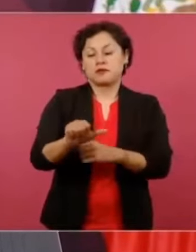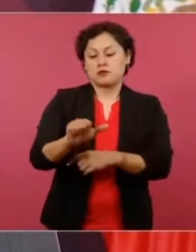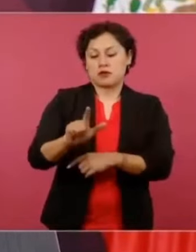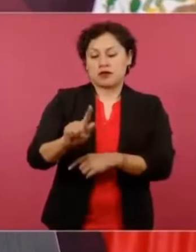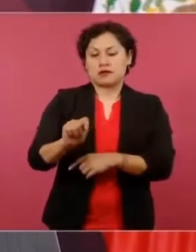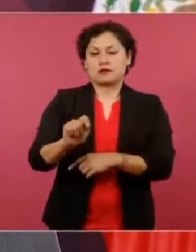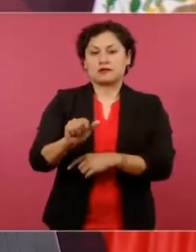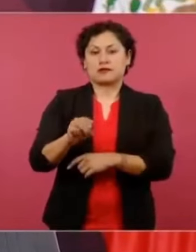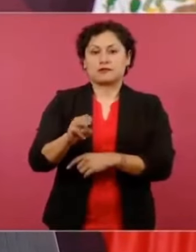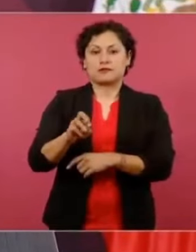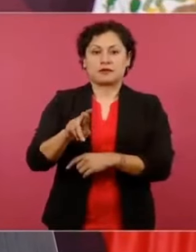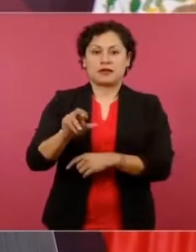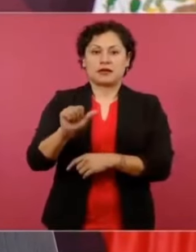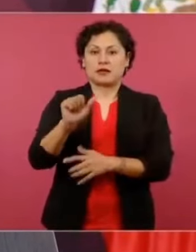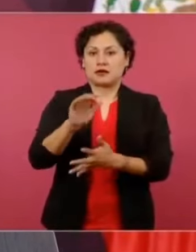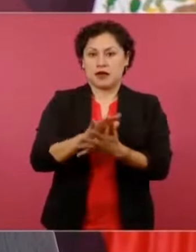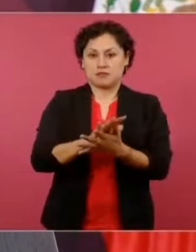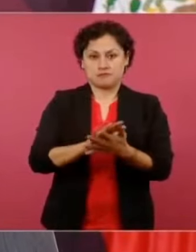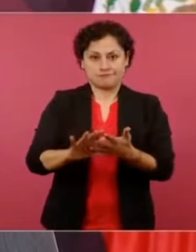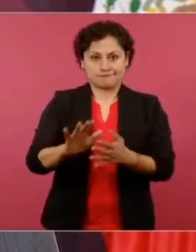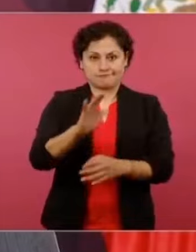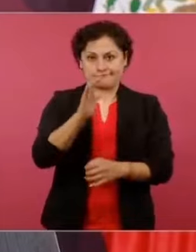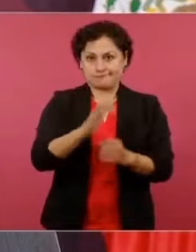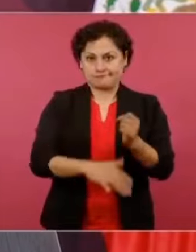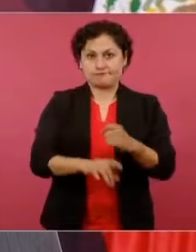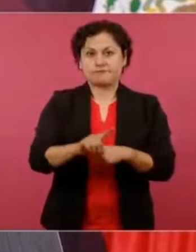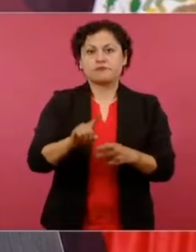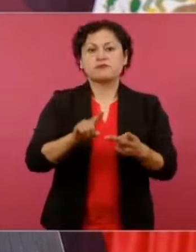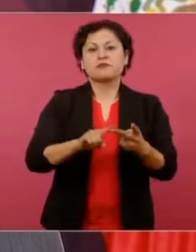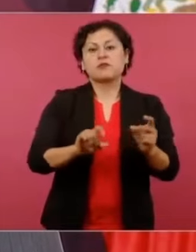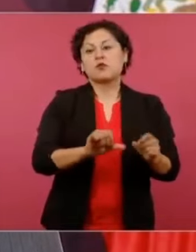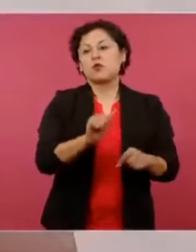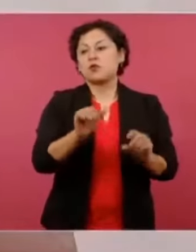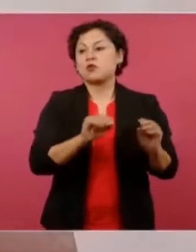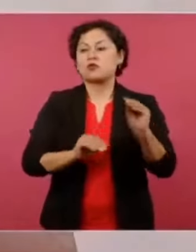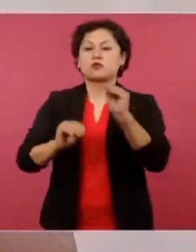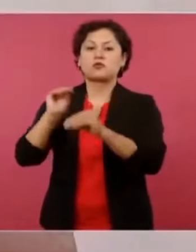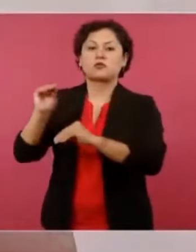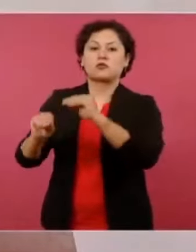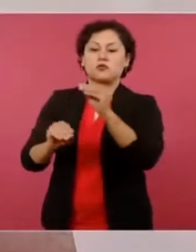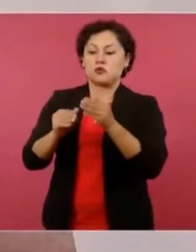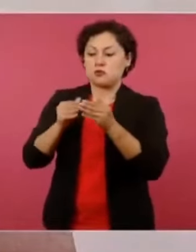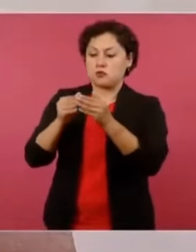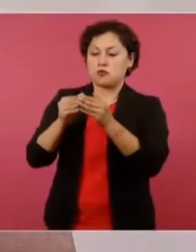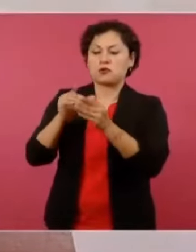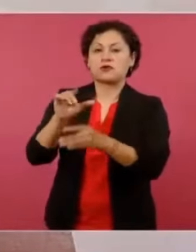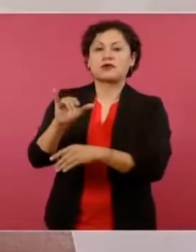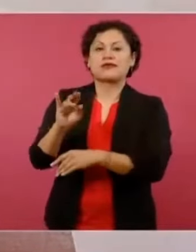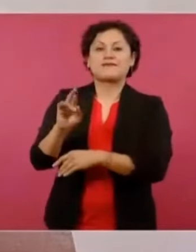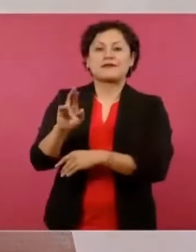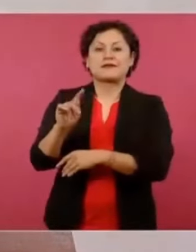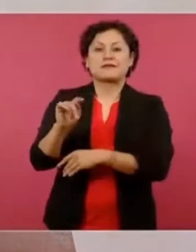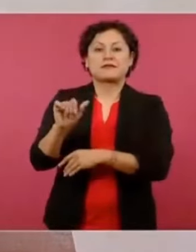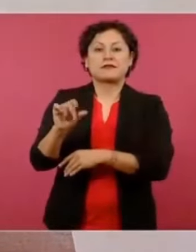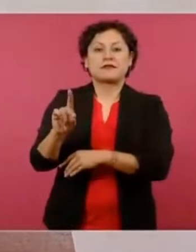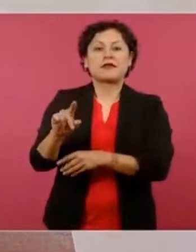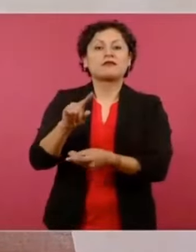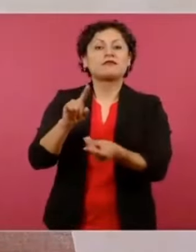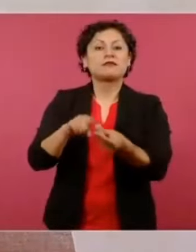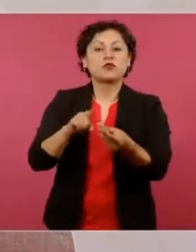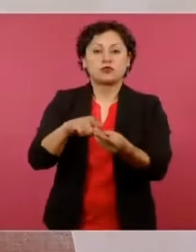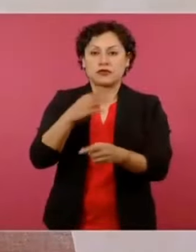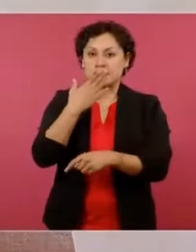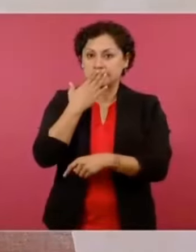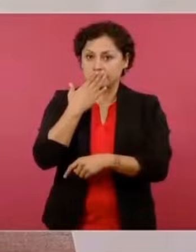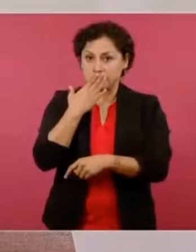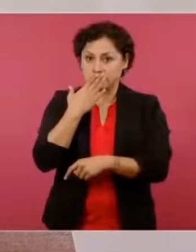que está proyectada para Puerto Libertad en Sonora, la de